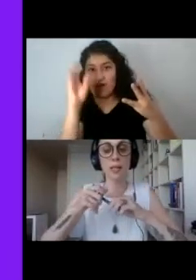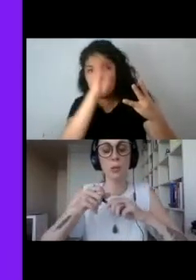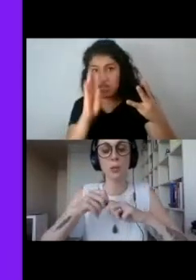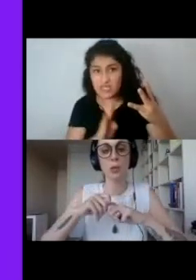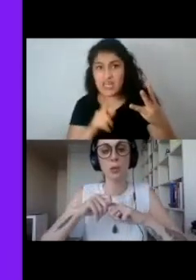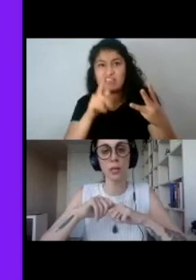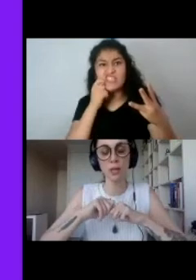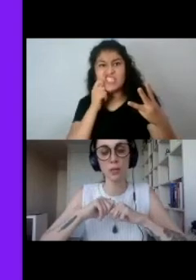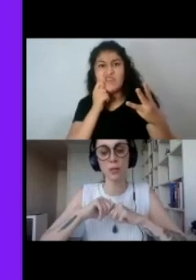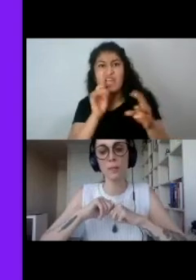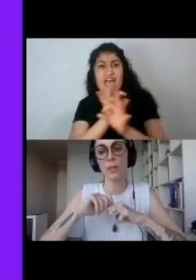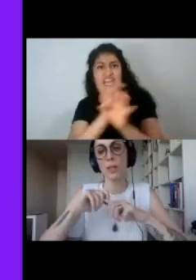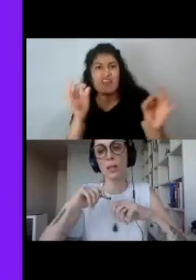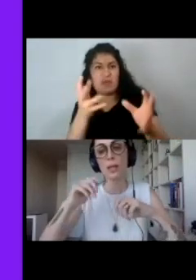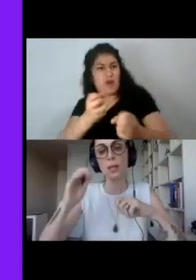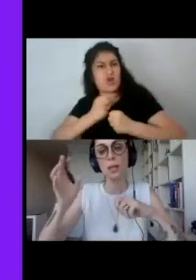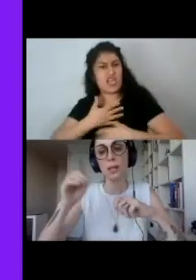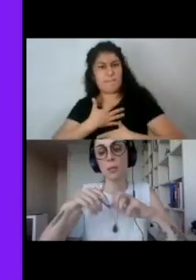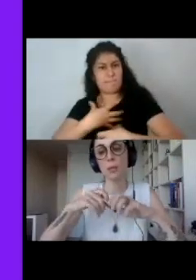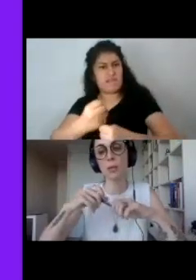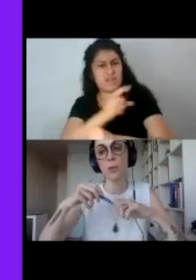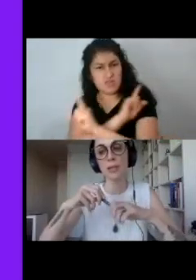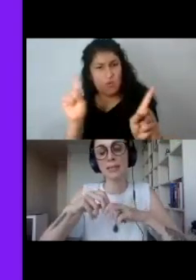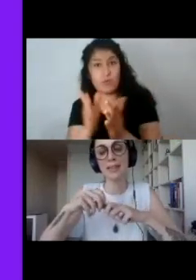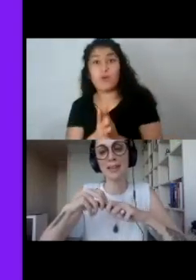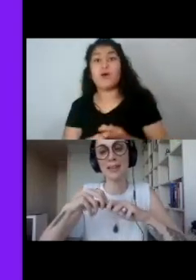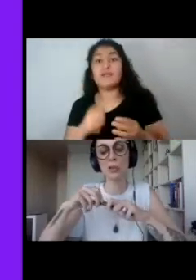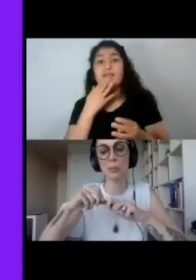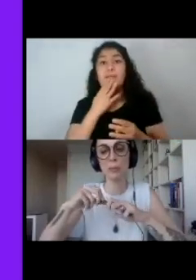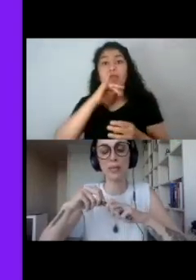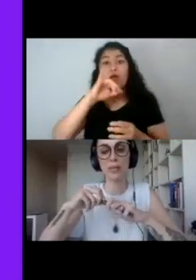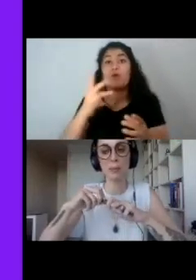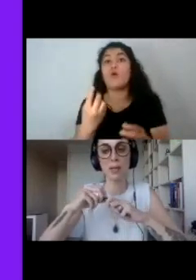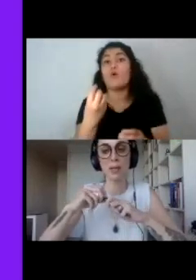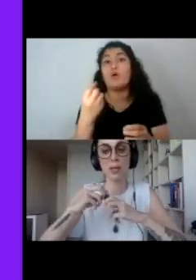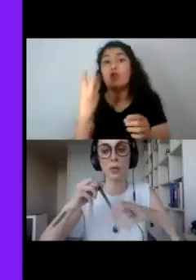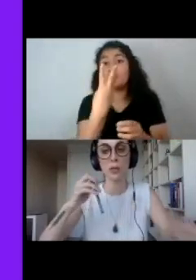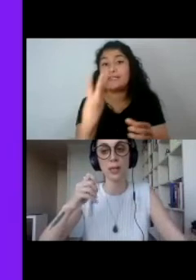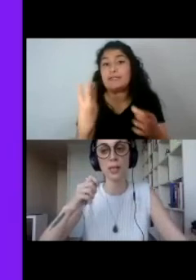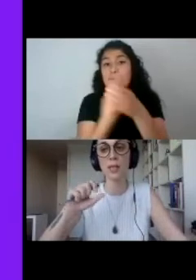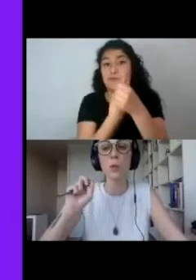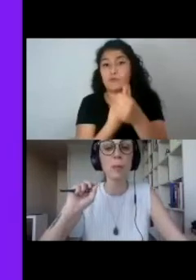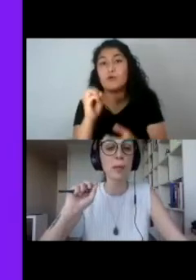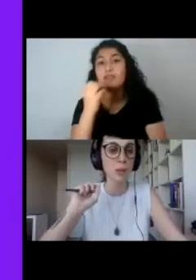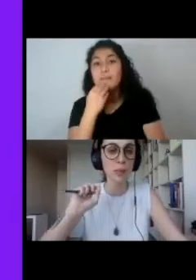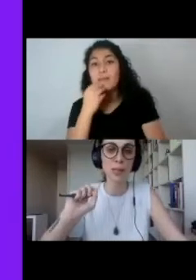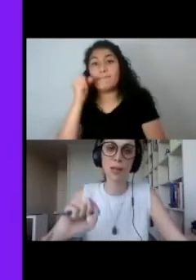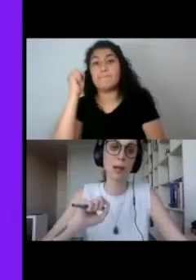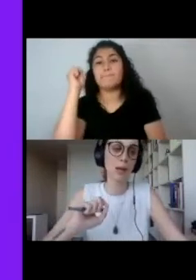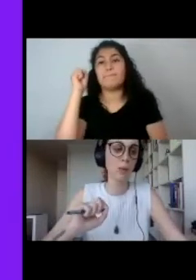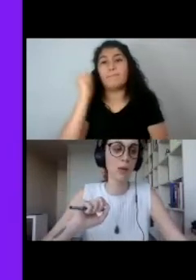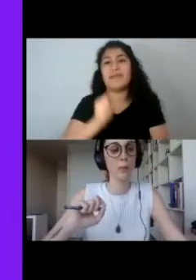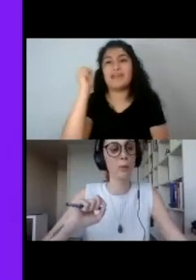nadie, hay juntos los tres, ¿no? Y, por último, Inés Garland con Piedra, Papel o Tijera. Disculpen que no me